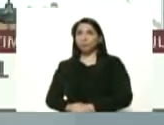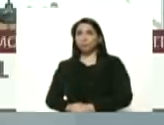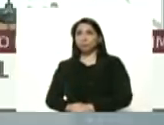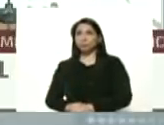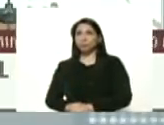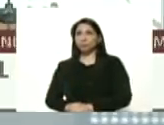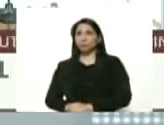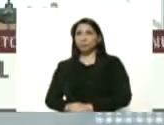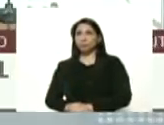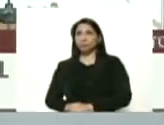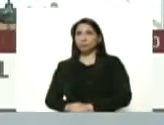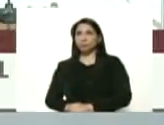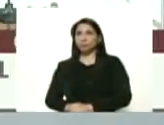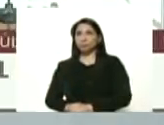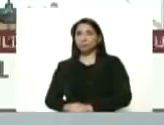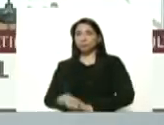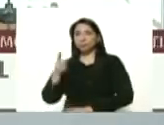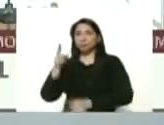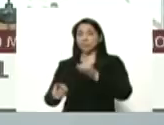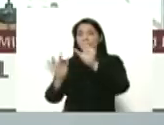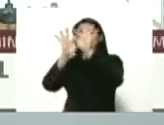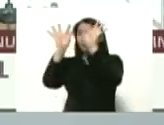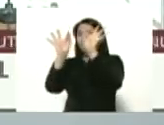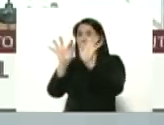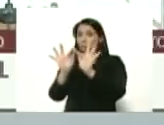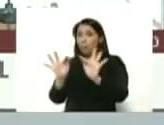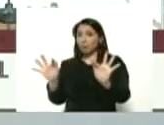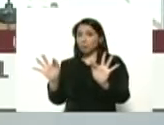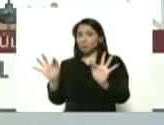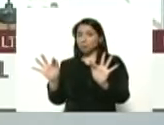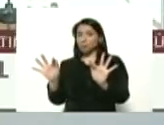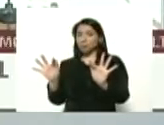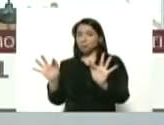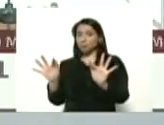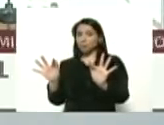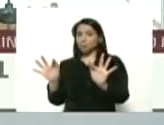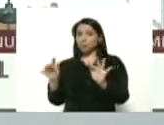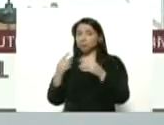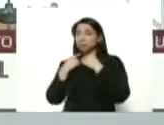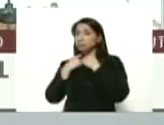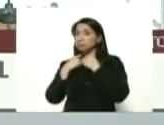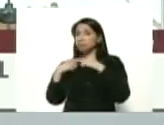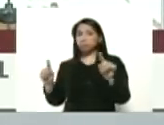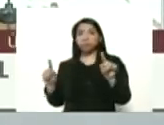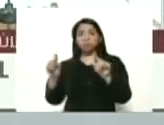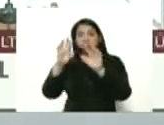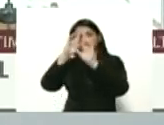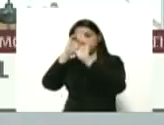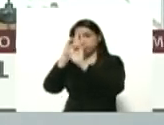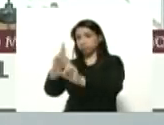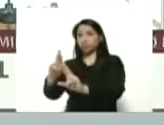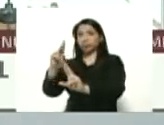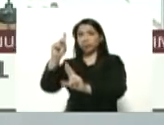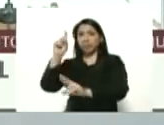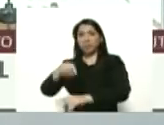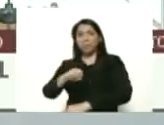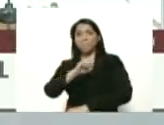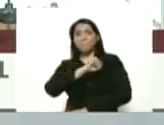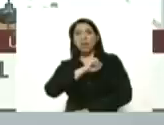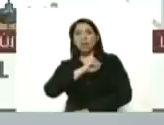que de alguna manera le han perdido el respeto y el miedo